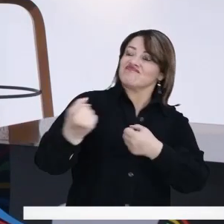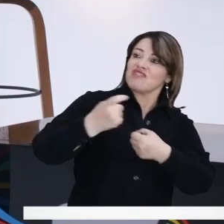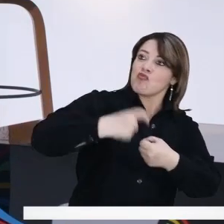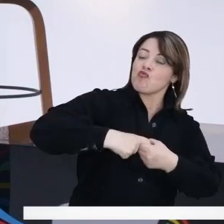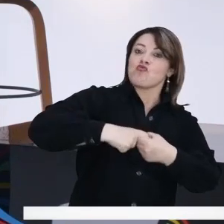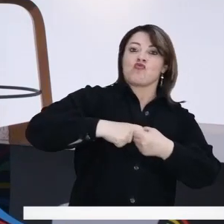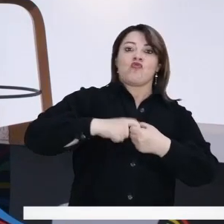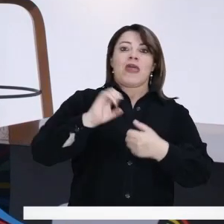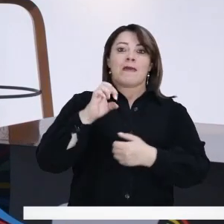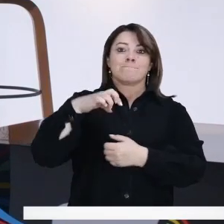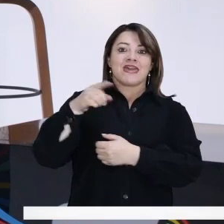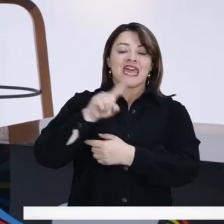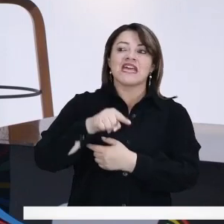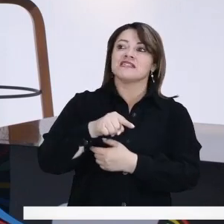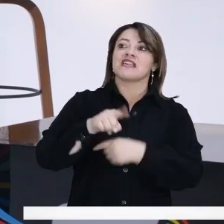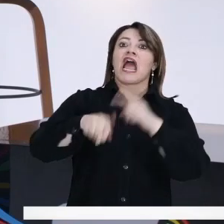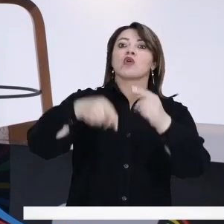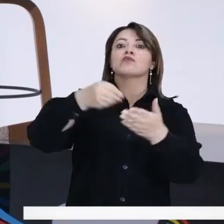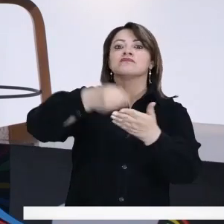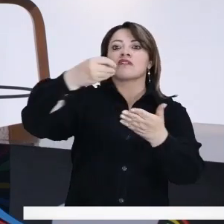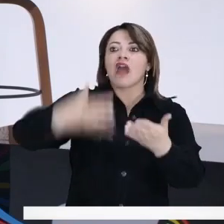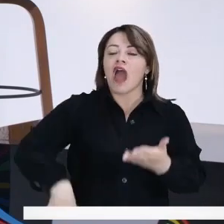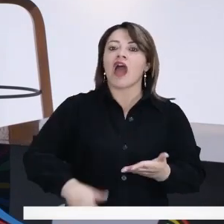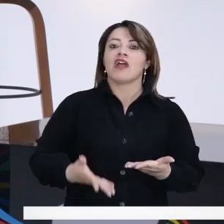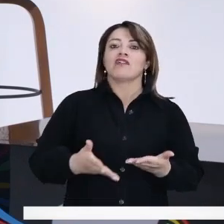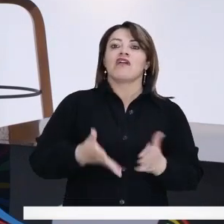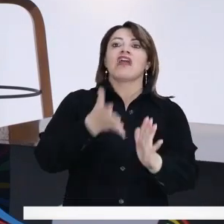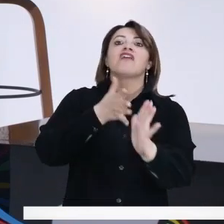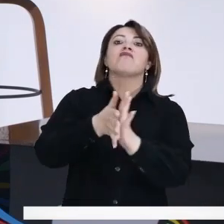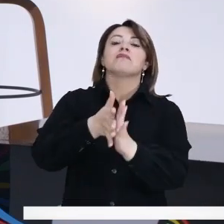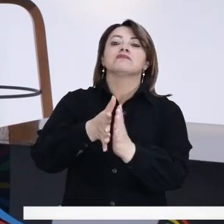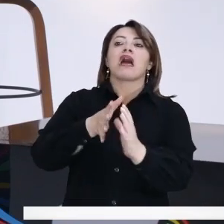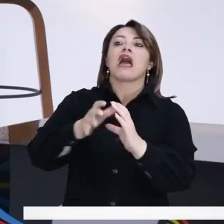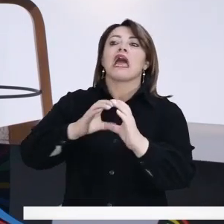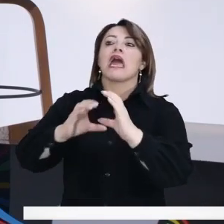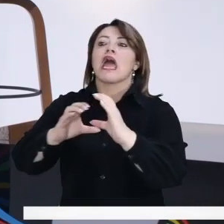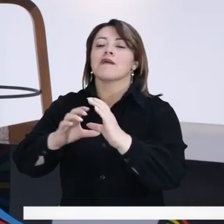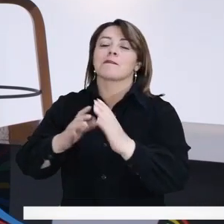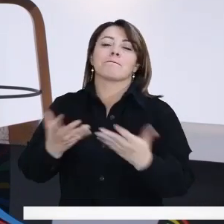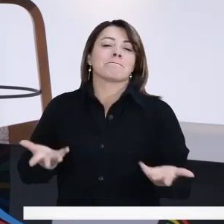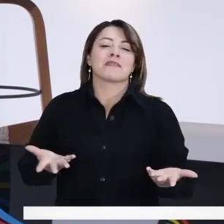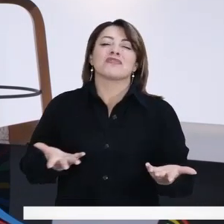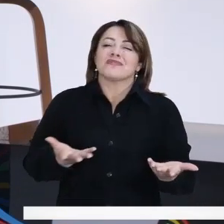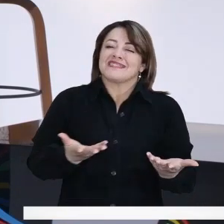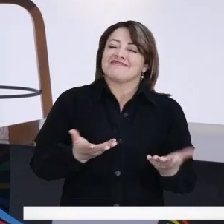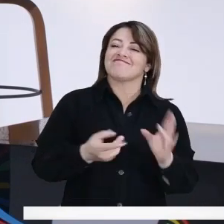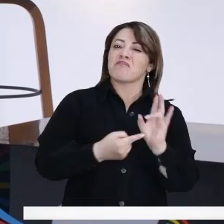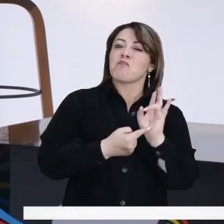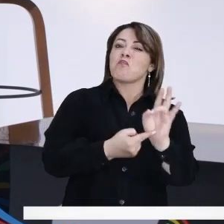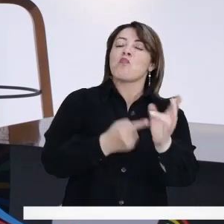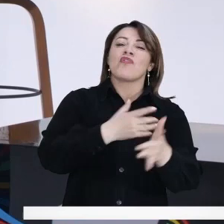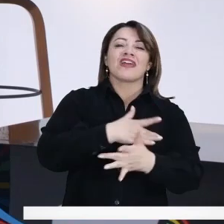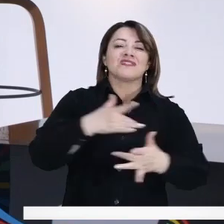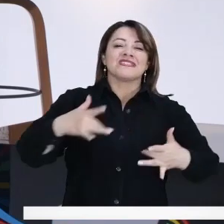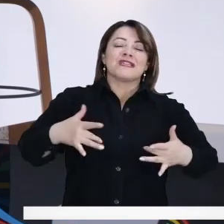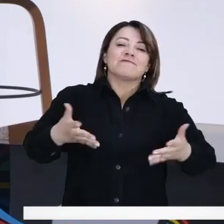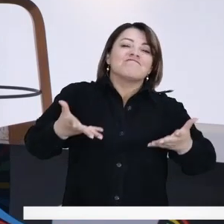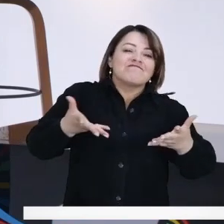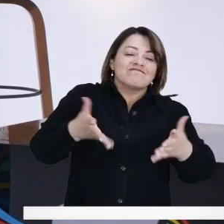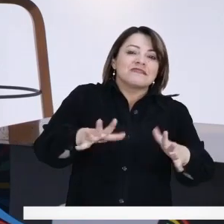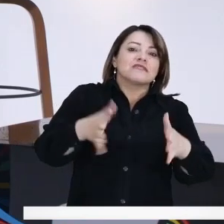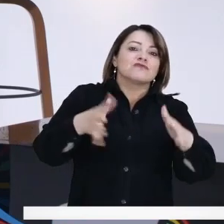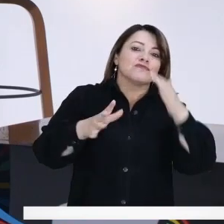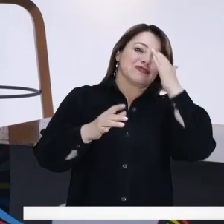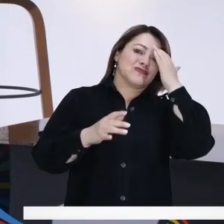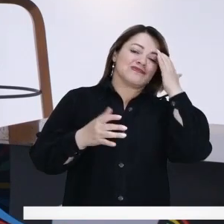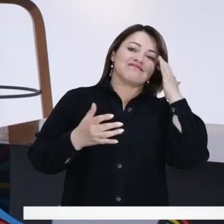asegurada, los costos son altos, la información es deficitaria. Entonces hay un modelo de